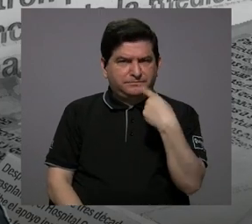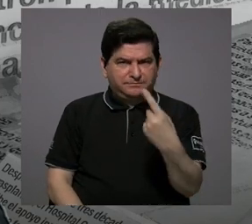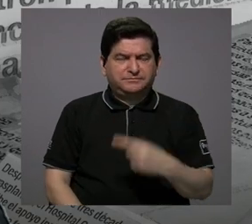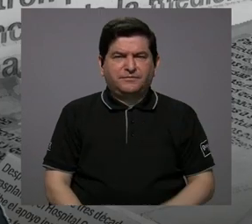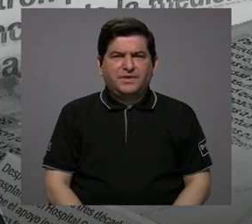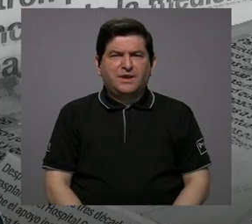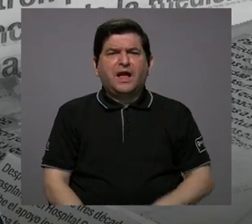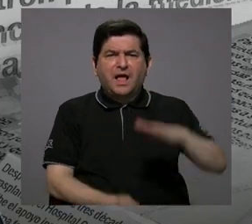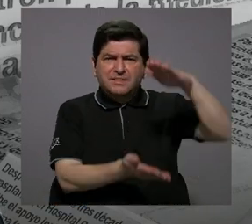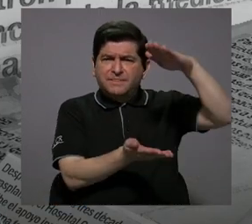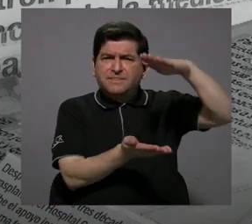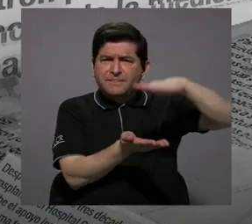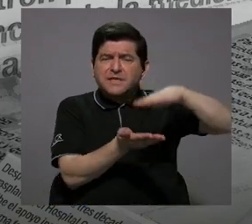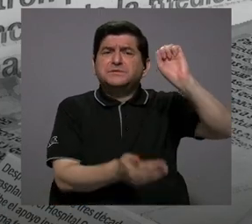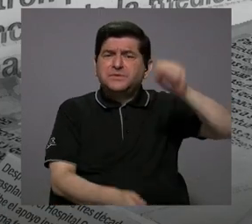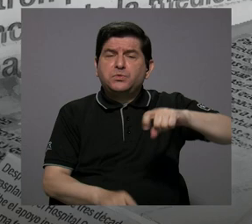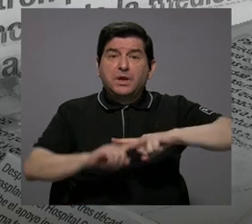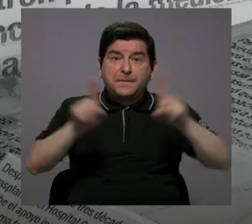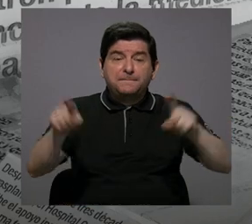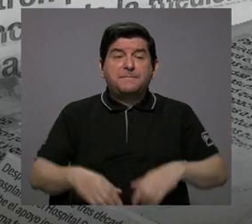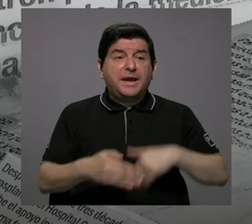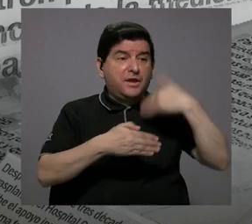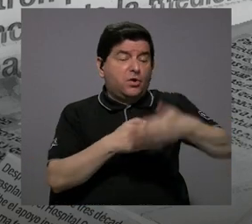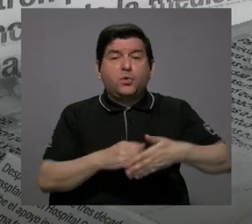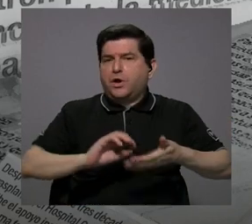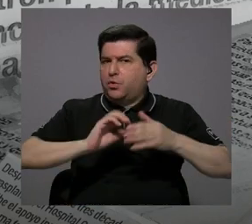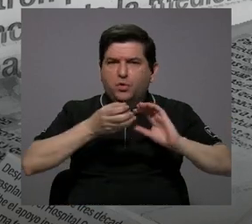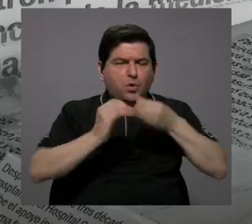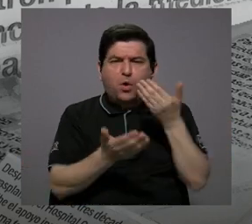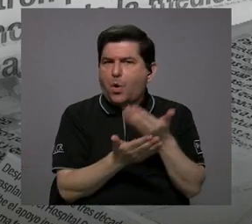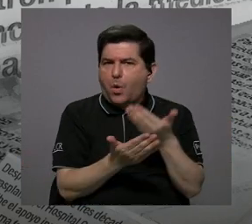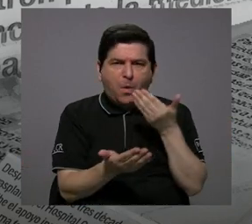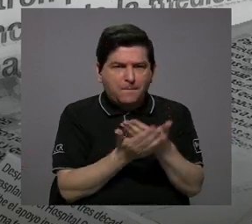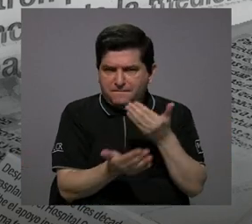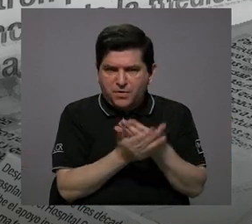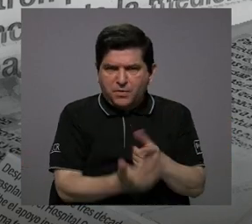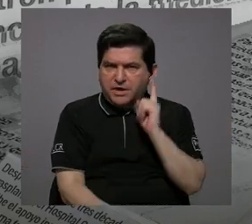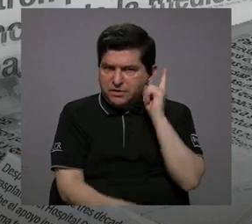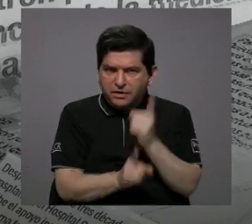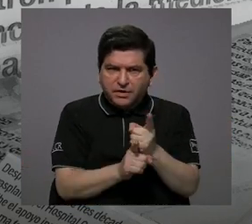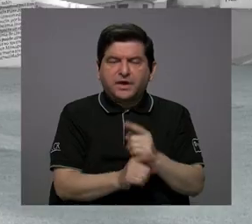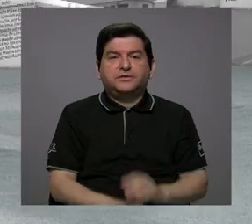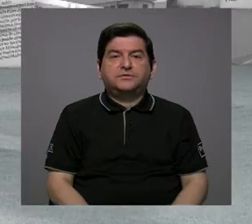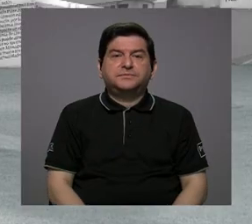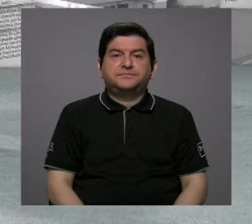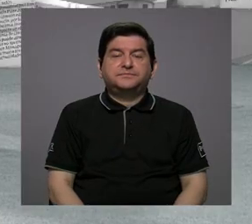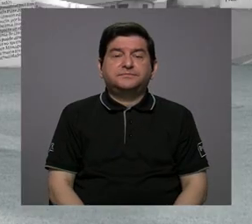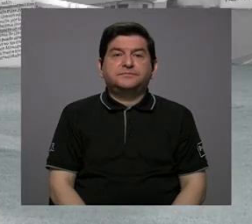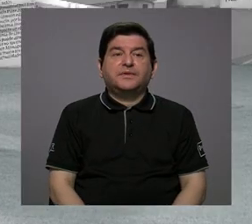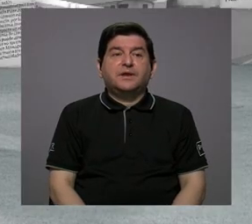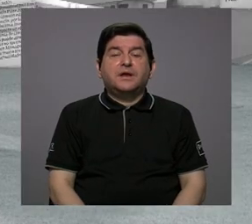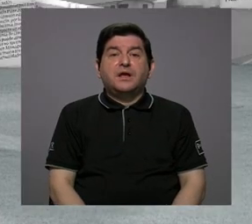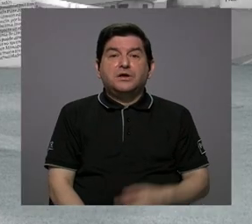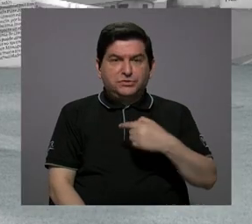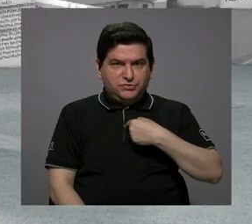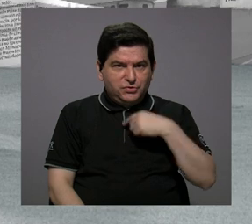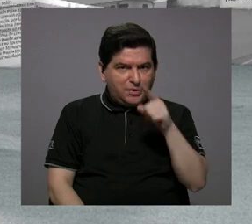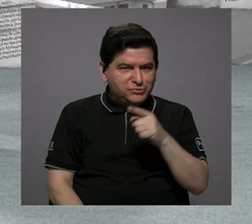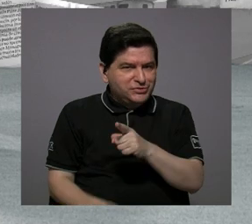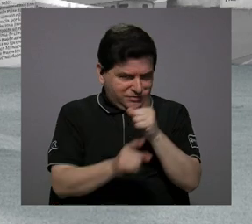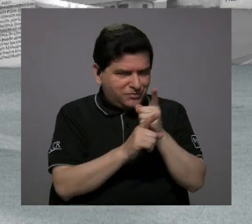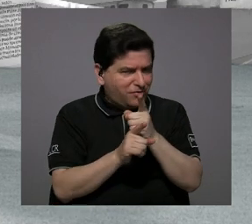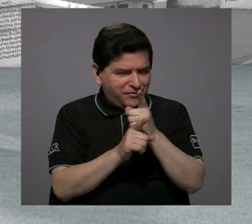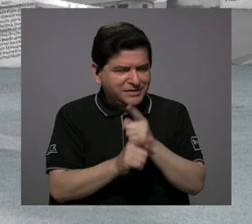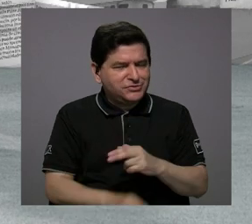se habían disminuido, pero después no hubo datos para comprobar si eso era cierto. Es más, doña Alejandra, la corrió con todo